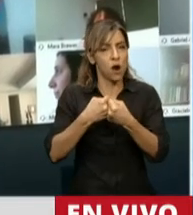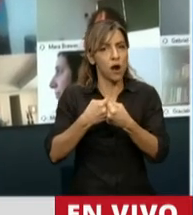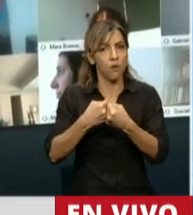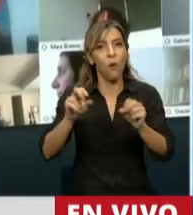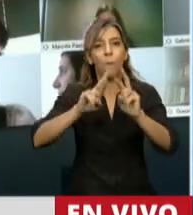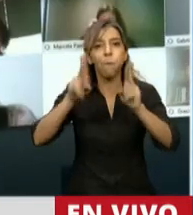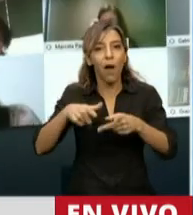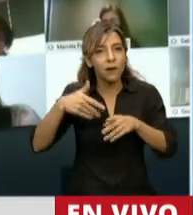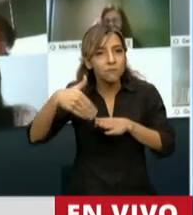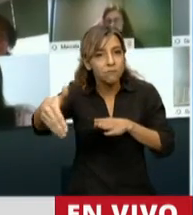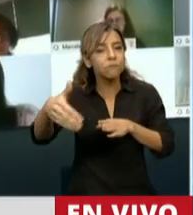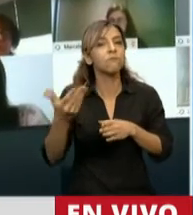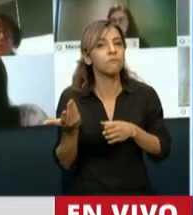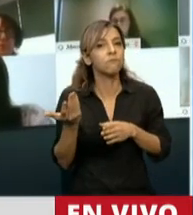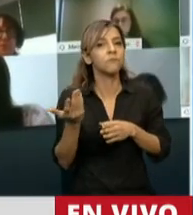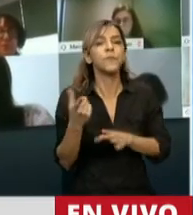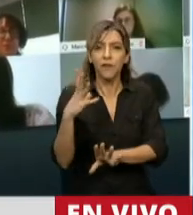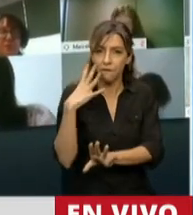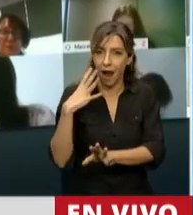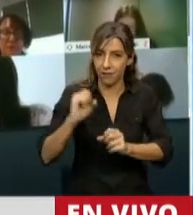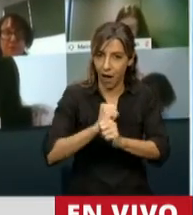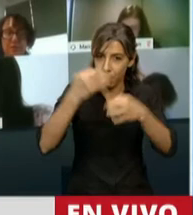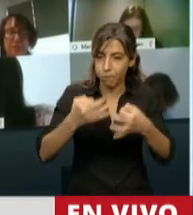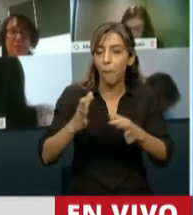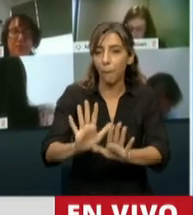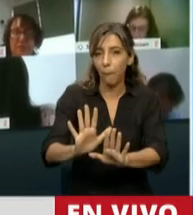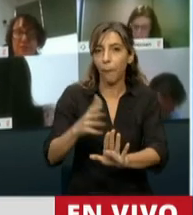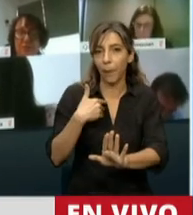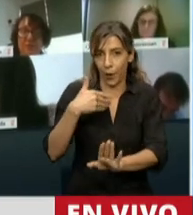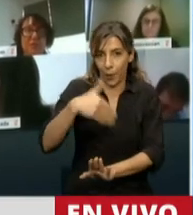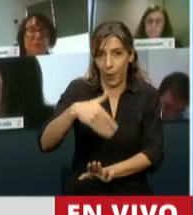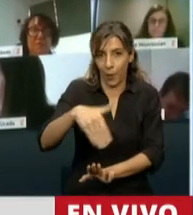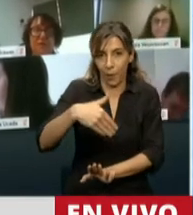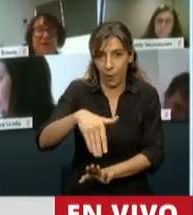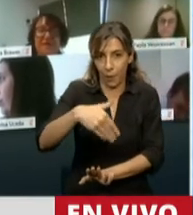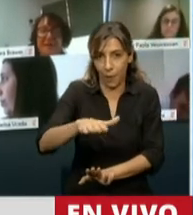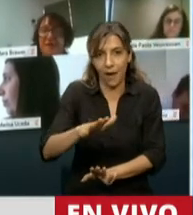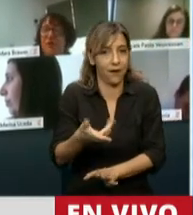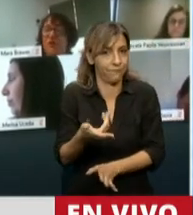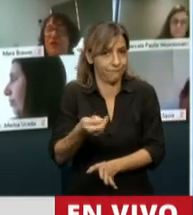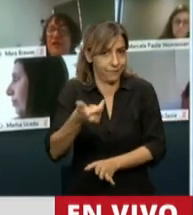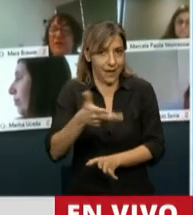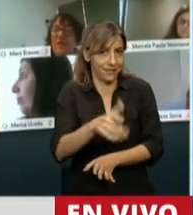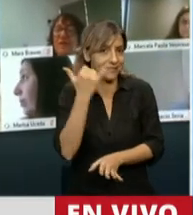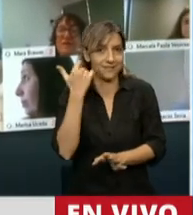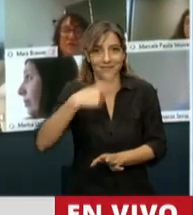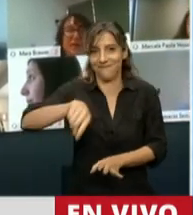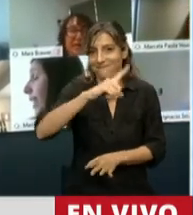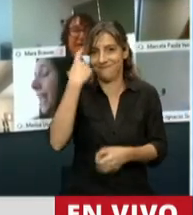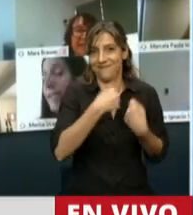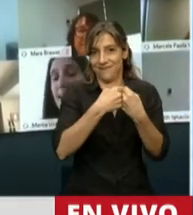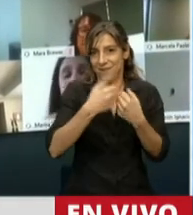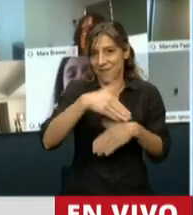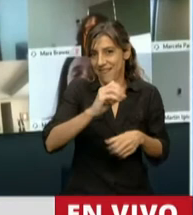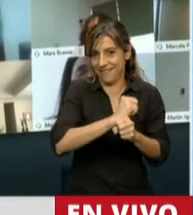falta concretar, pero que está prácticamente aprobada, que tenía